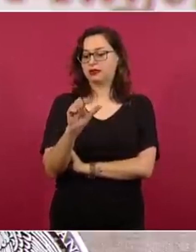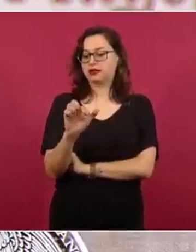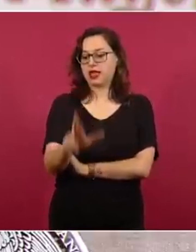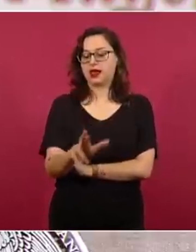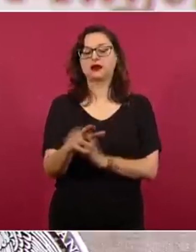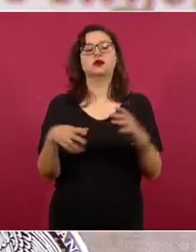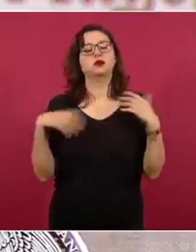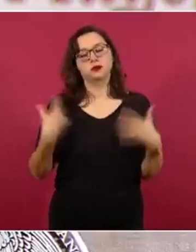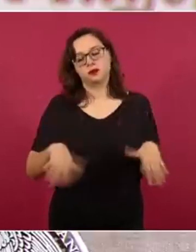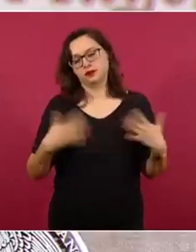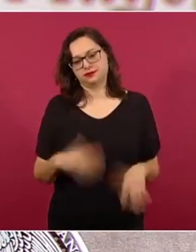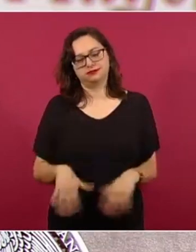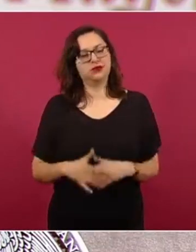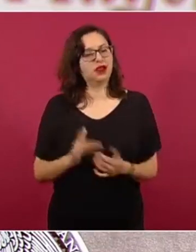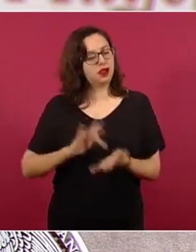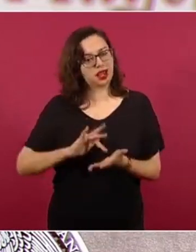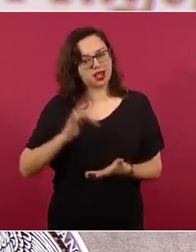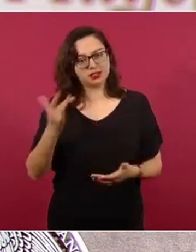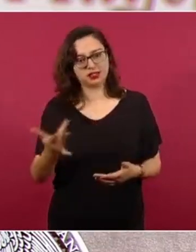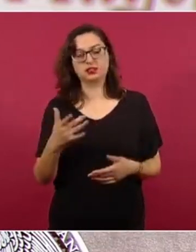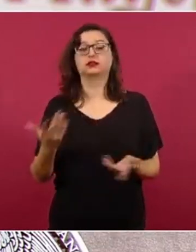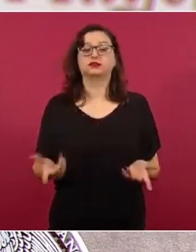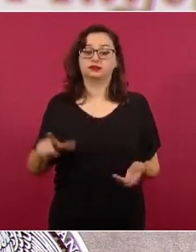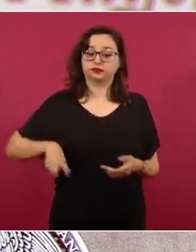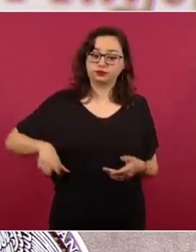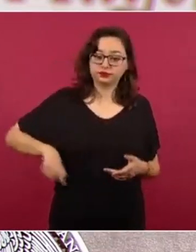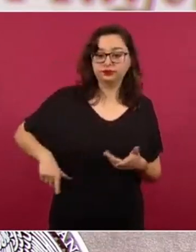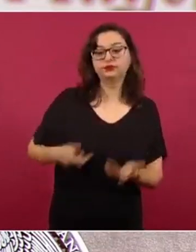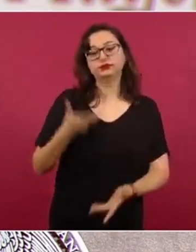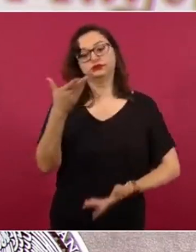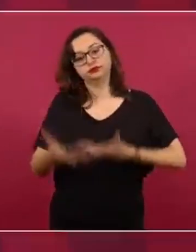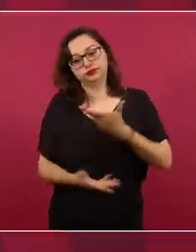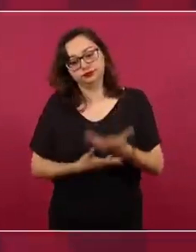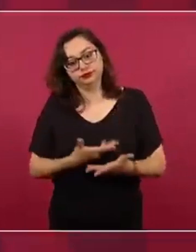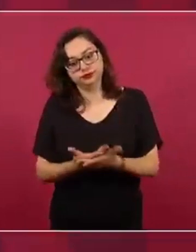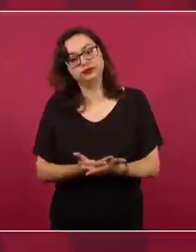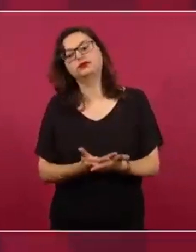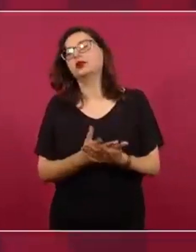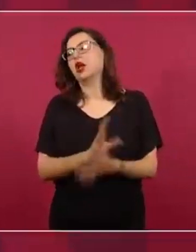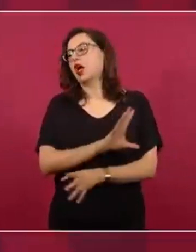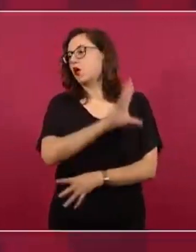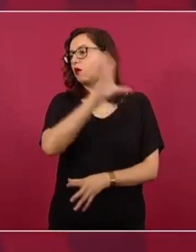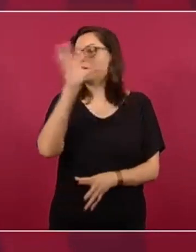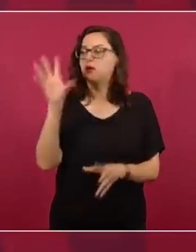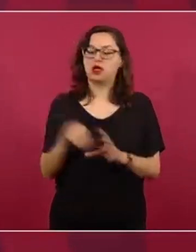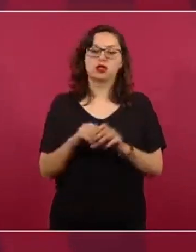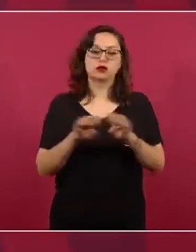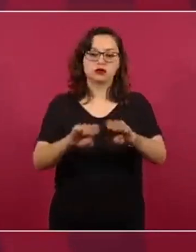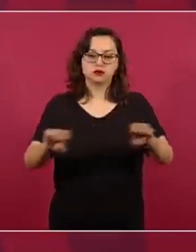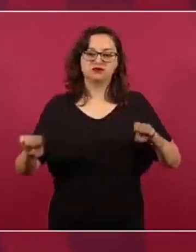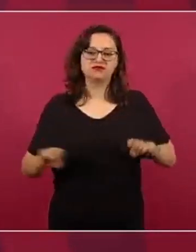por supuesto, a las personas servidoras de la Nación y a todo el equipo operativo que estuvo, se cuenta por